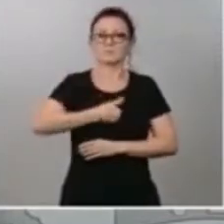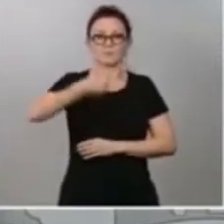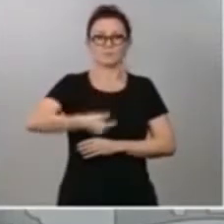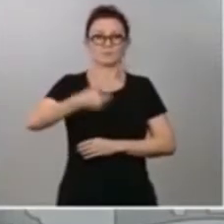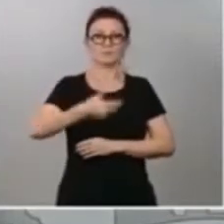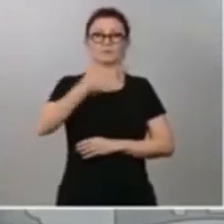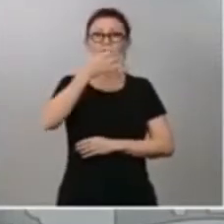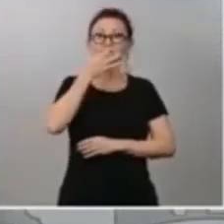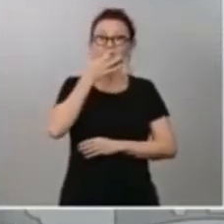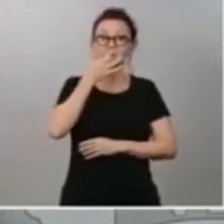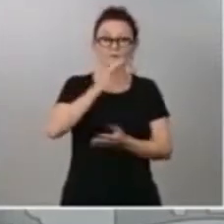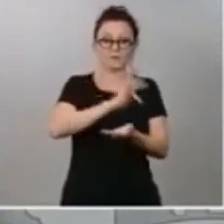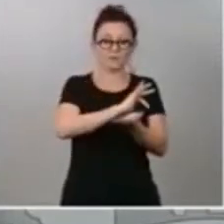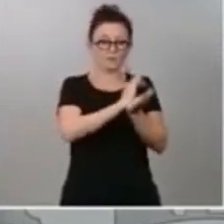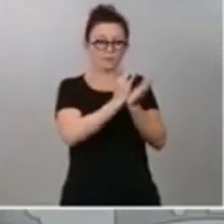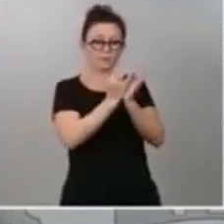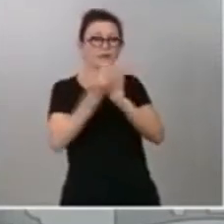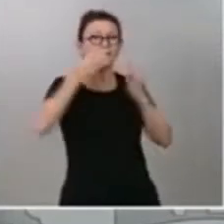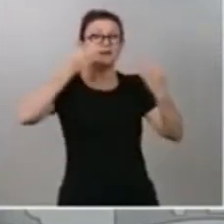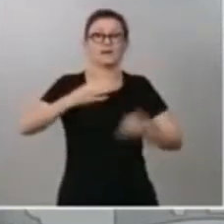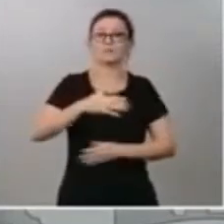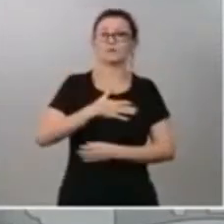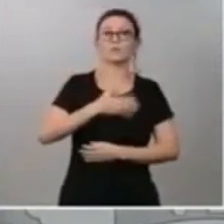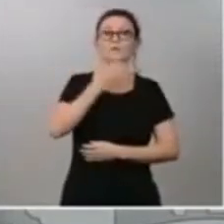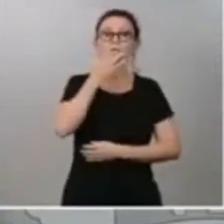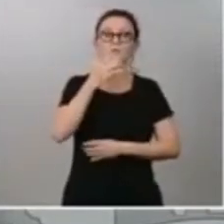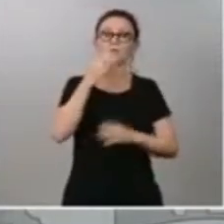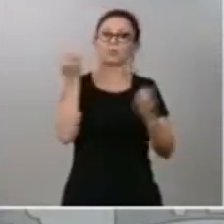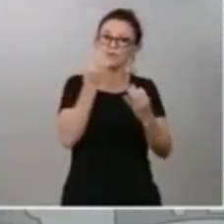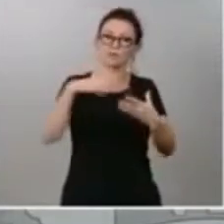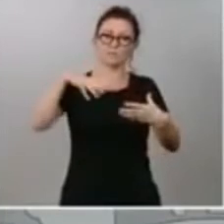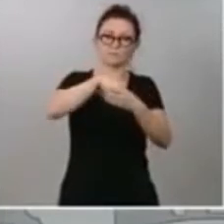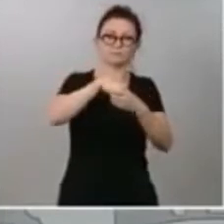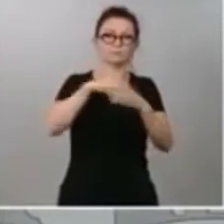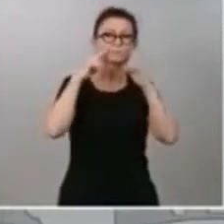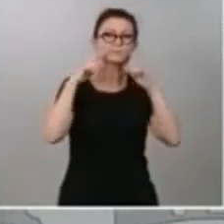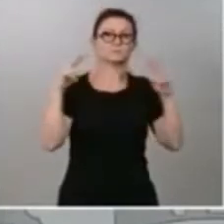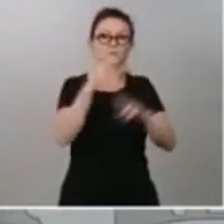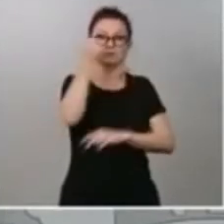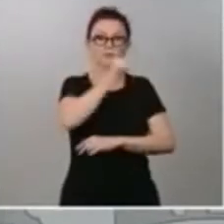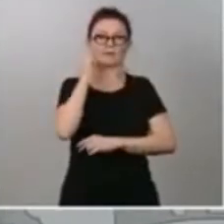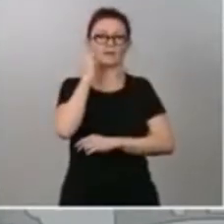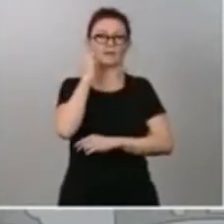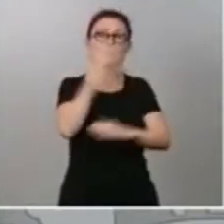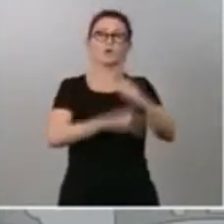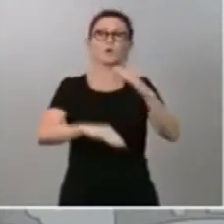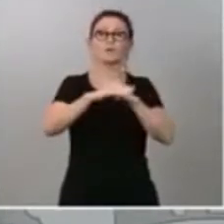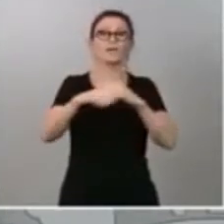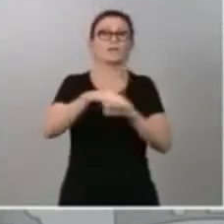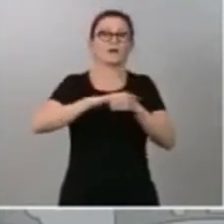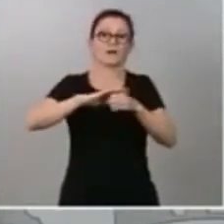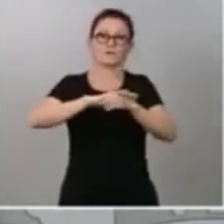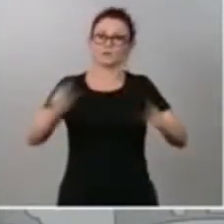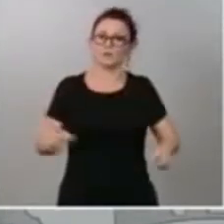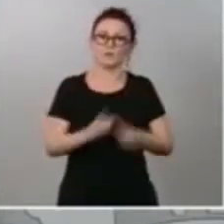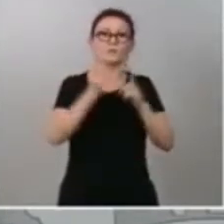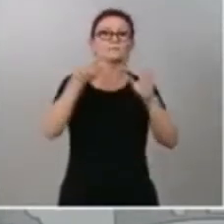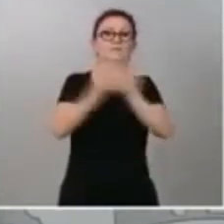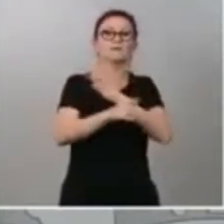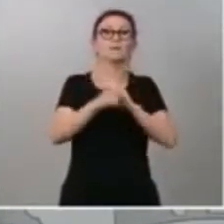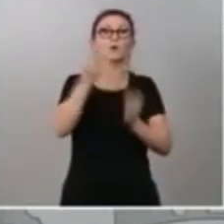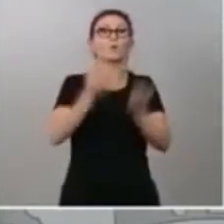implícitas la perspectiva de género, la igualdad en cualquiera de los ámbitos. No es solo una cuestión de justicia social, que también,